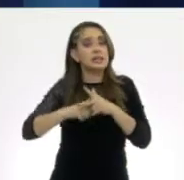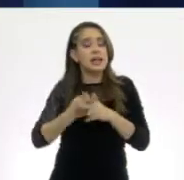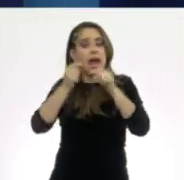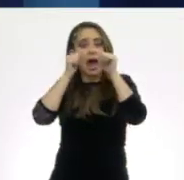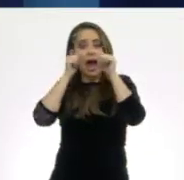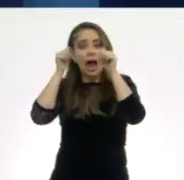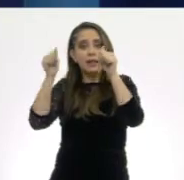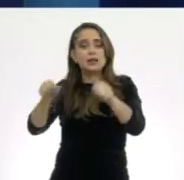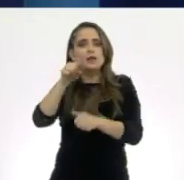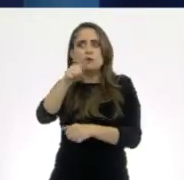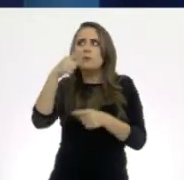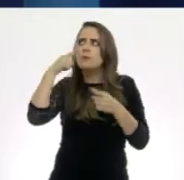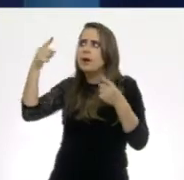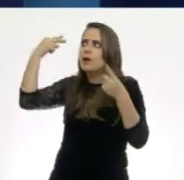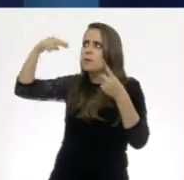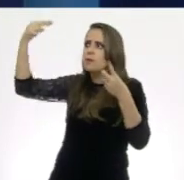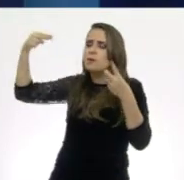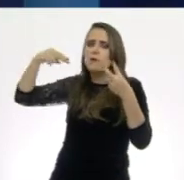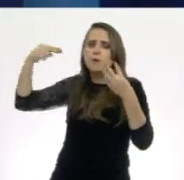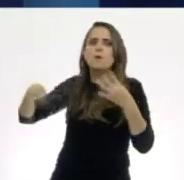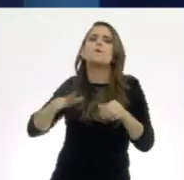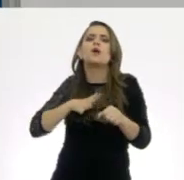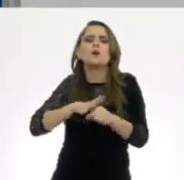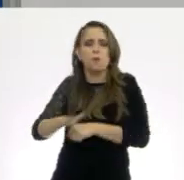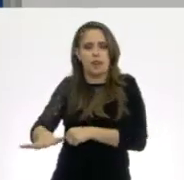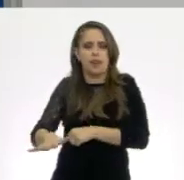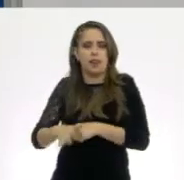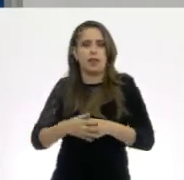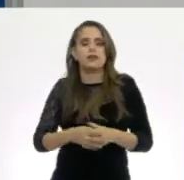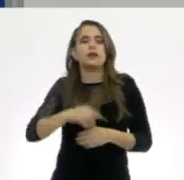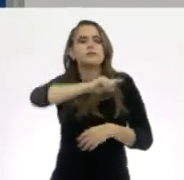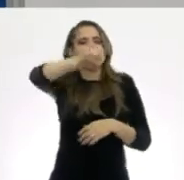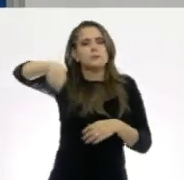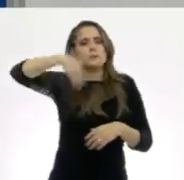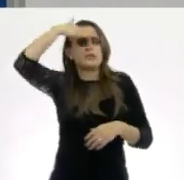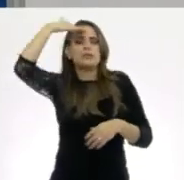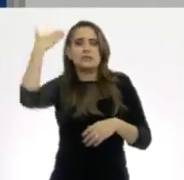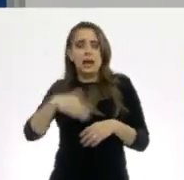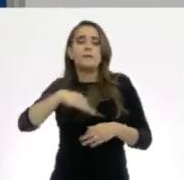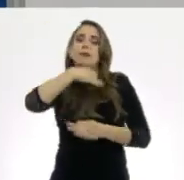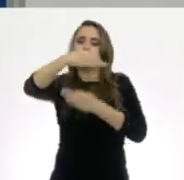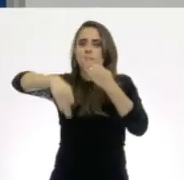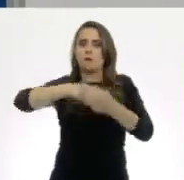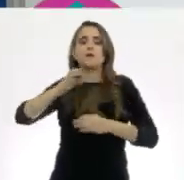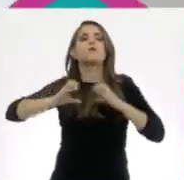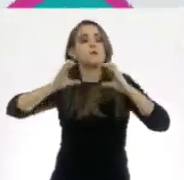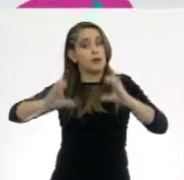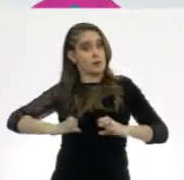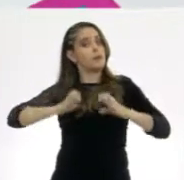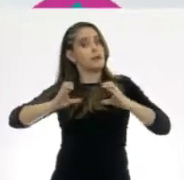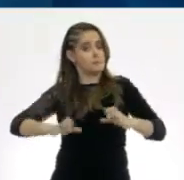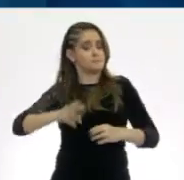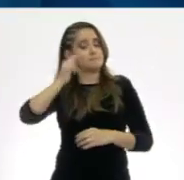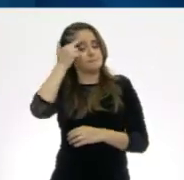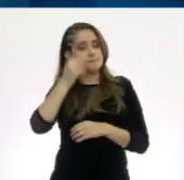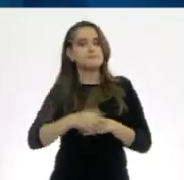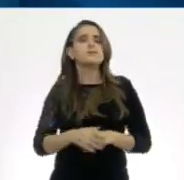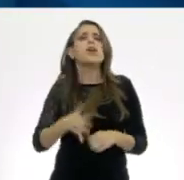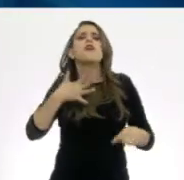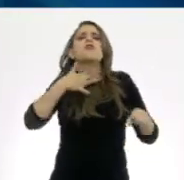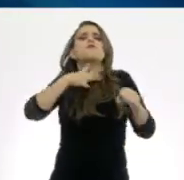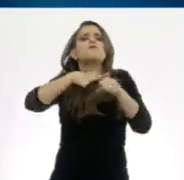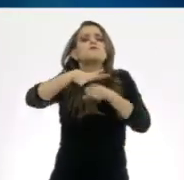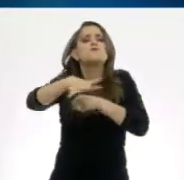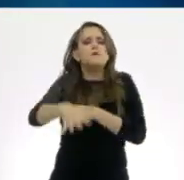casa para identificar el método. Todos conocemos, todos nos cuidamos. A ver, Toni, ¿cuál es el